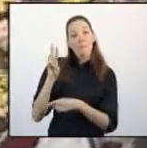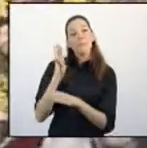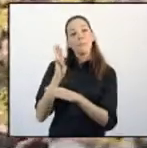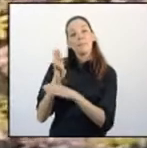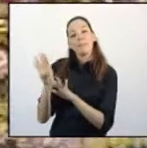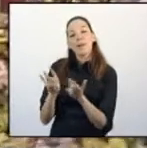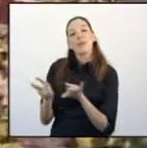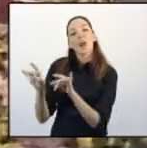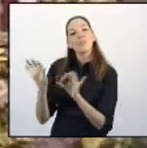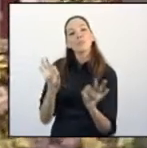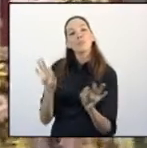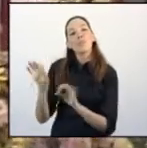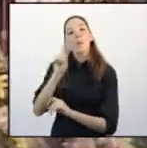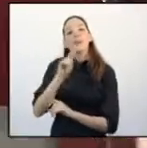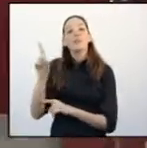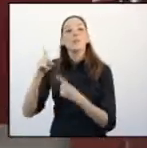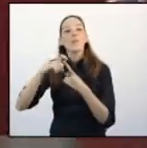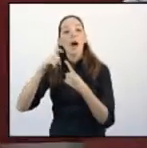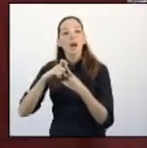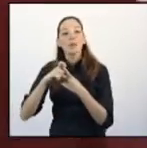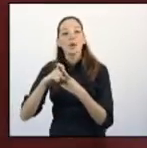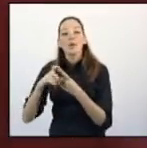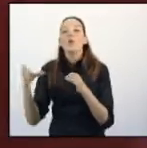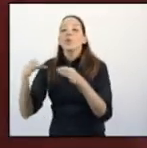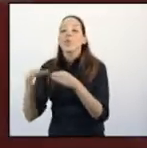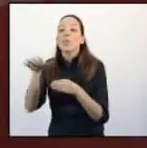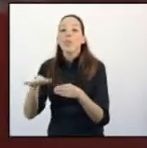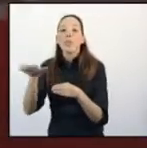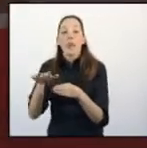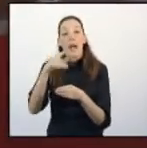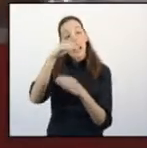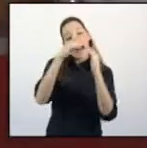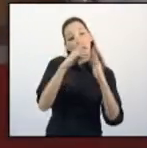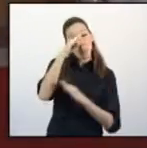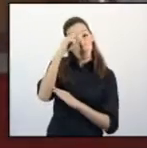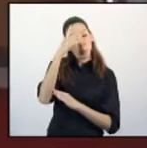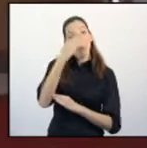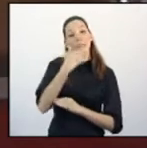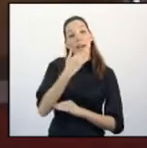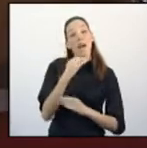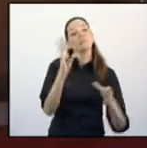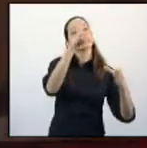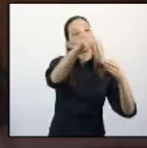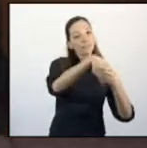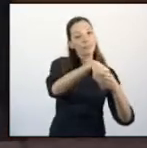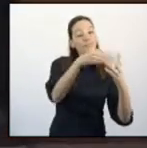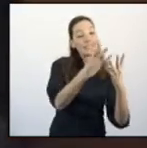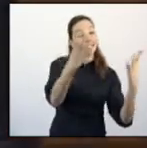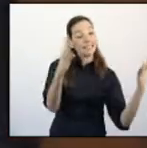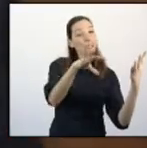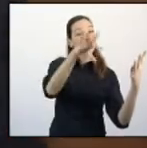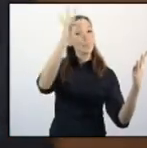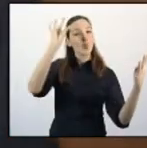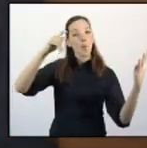Regional quedará constituido el 21 de mayo en sesión celebrada en la Casa de la Cultura de Mérida y se elige el primer